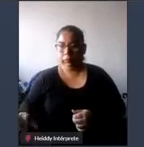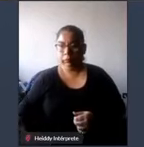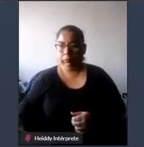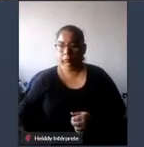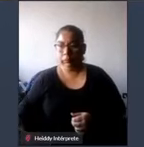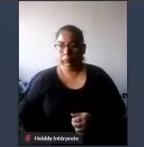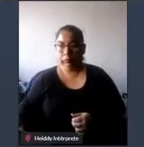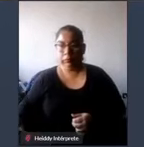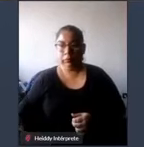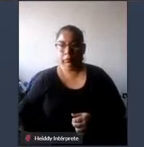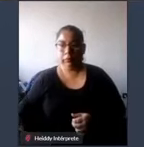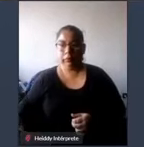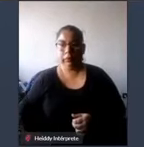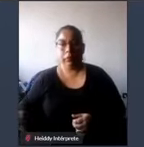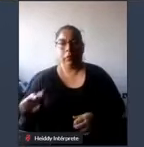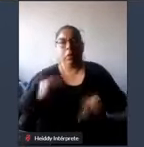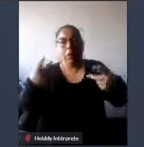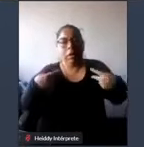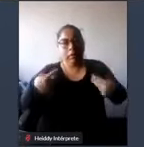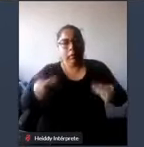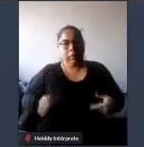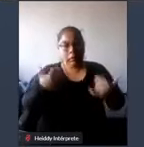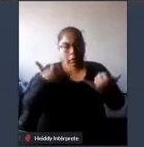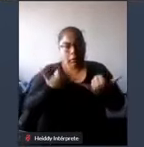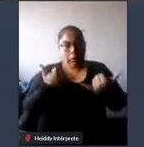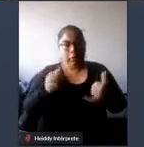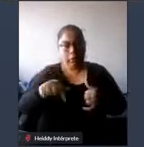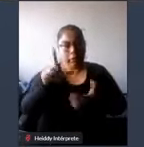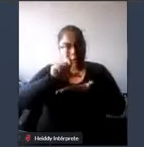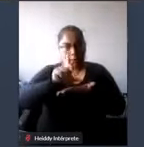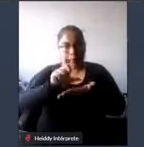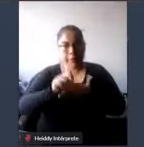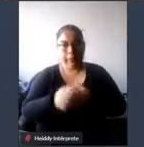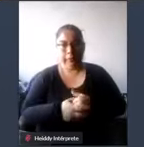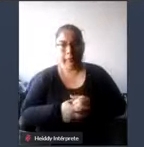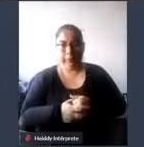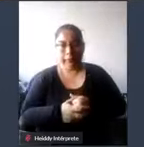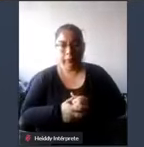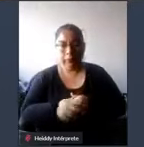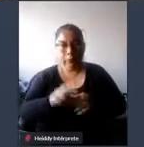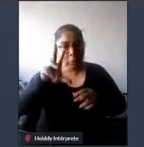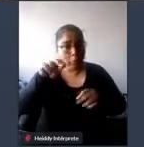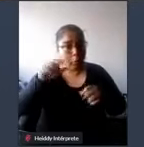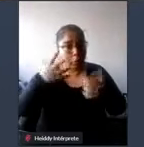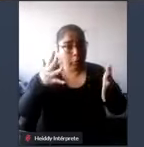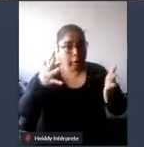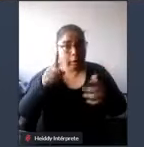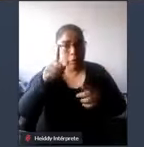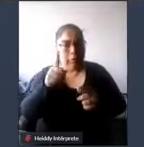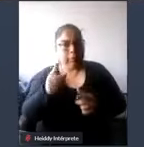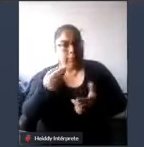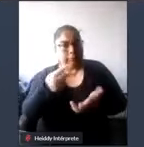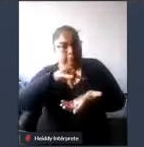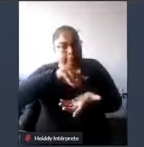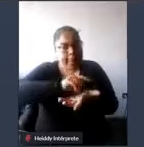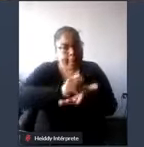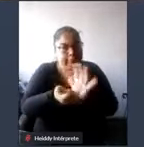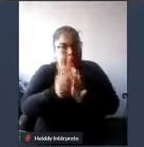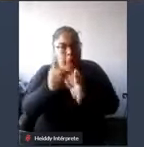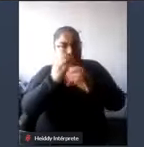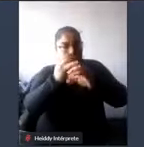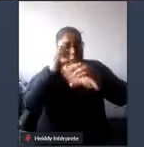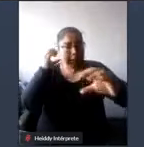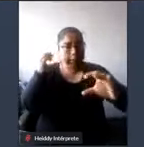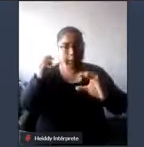¿cuál es mi realidad hoy por hoy en la ciudad de Lima? No hay ningún sistema de transporte